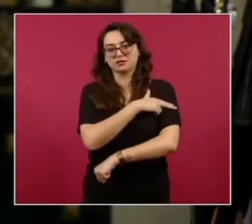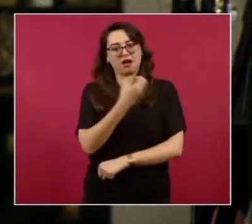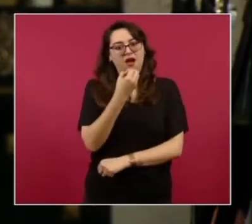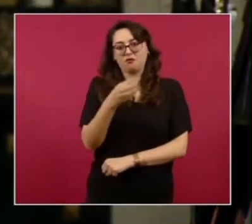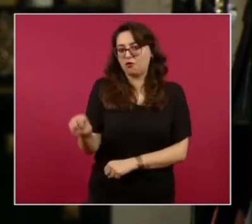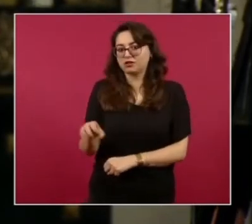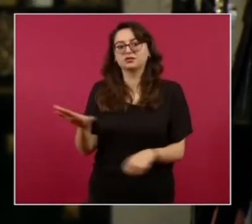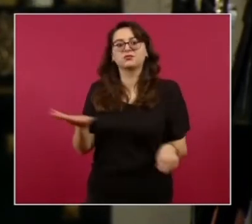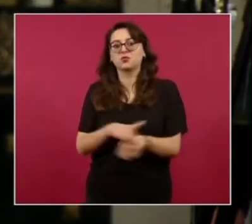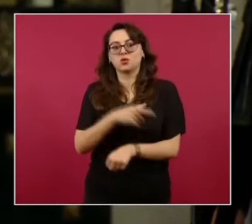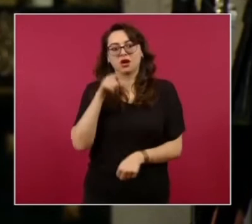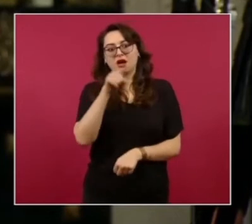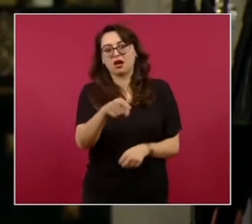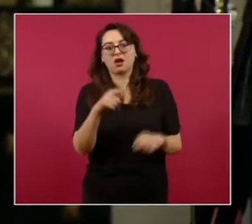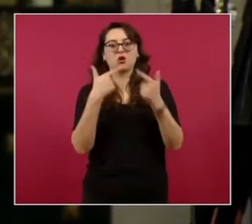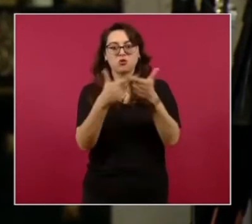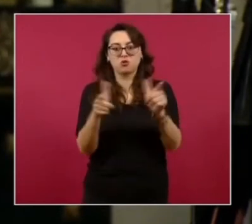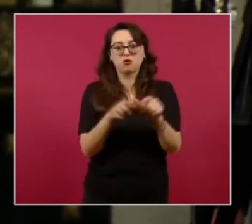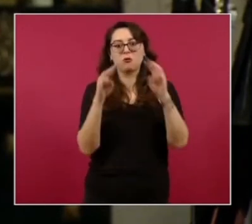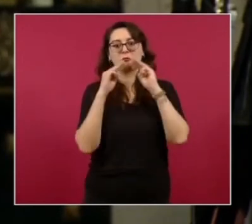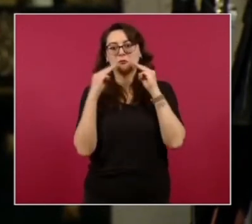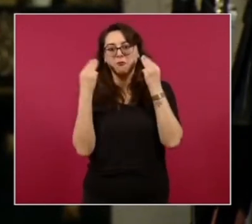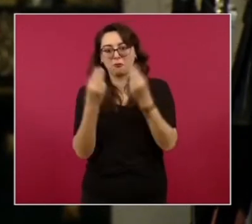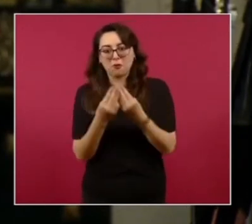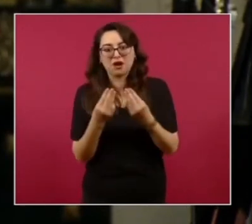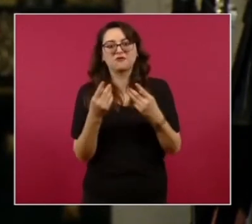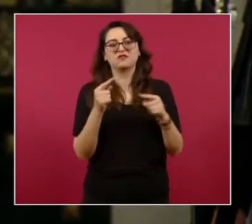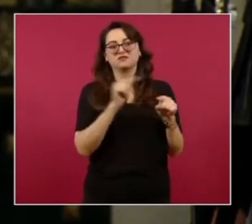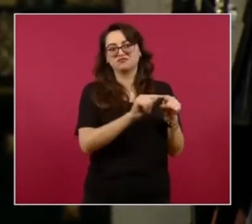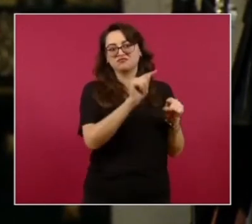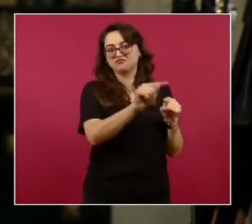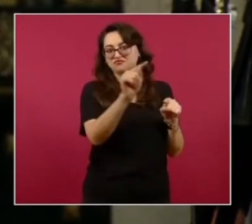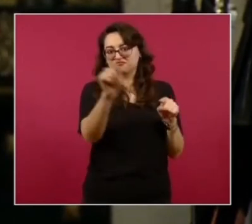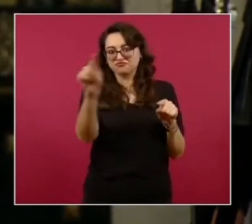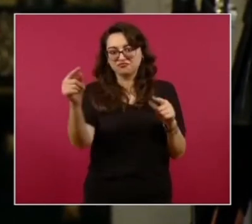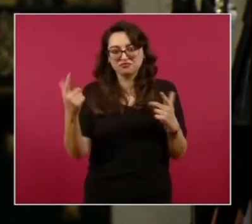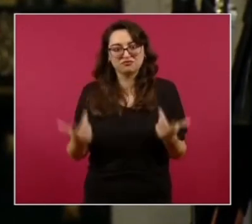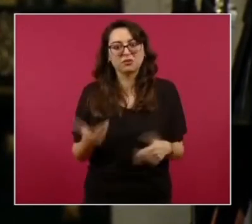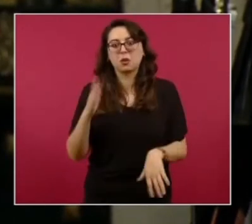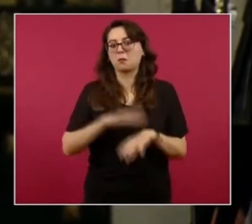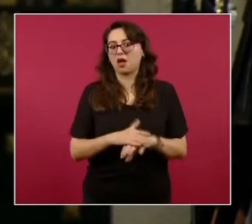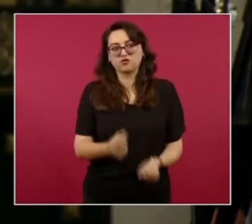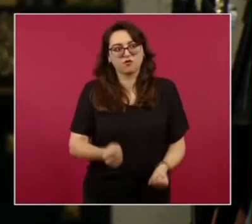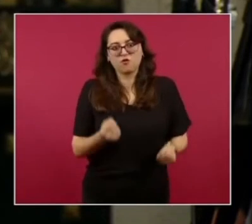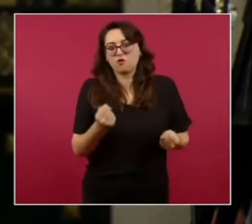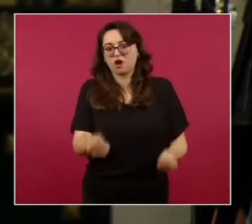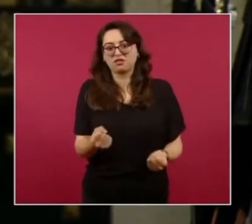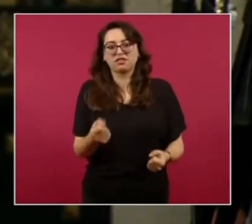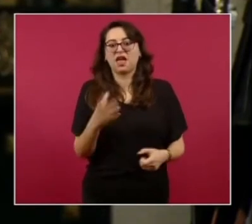cárteles, incluso se señala directamente a uno de ellos Que está operando